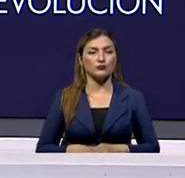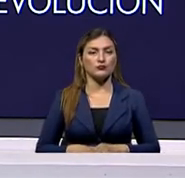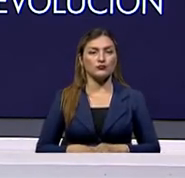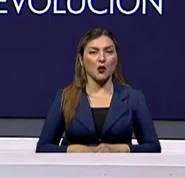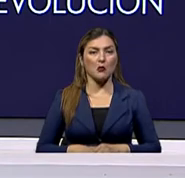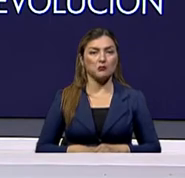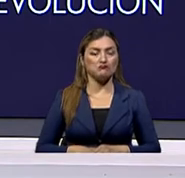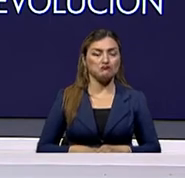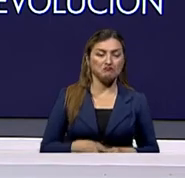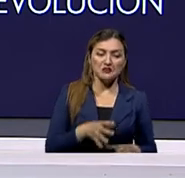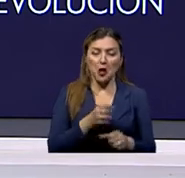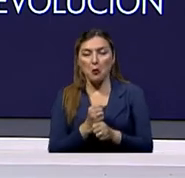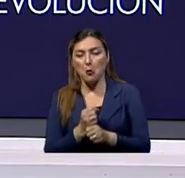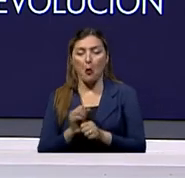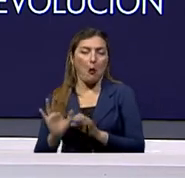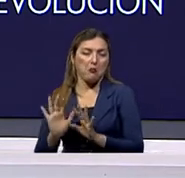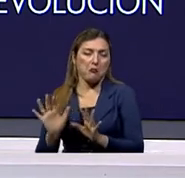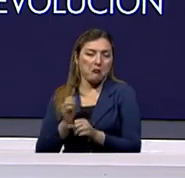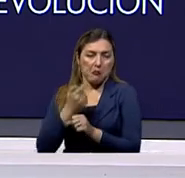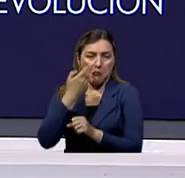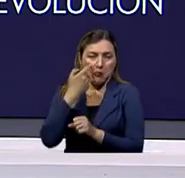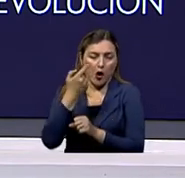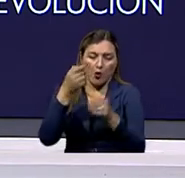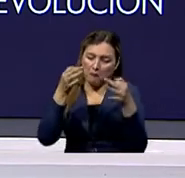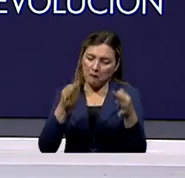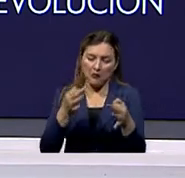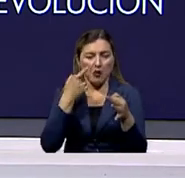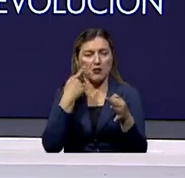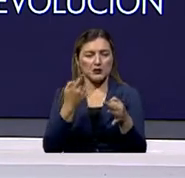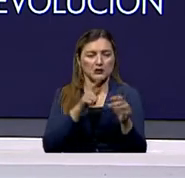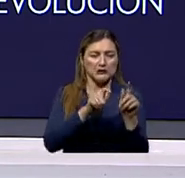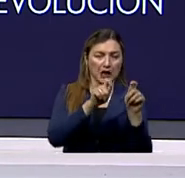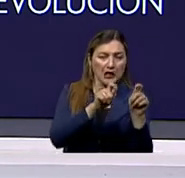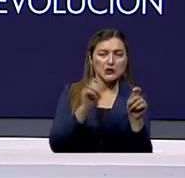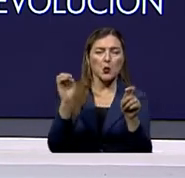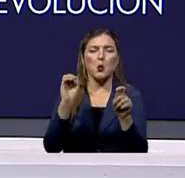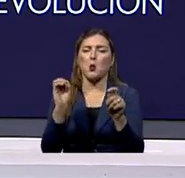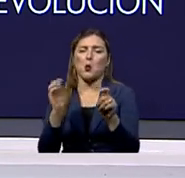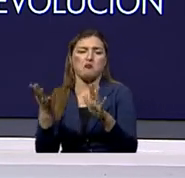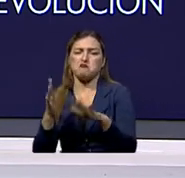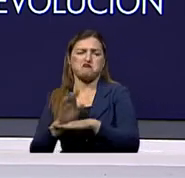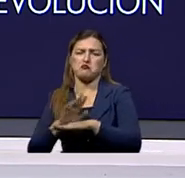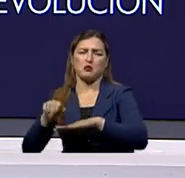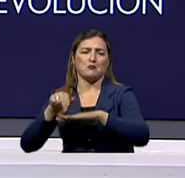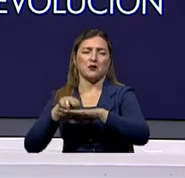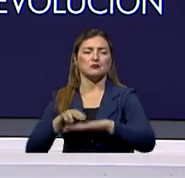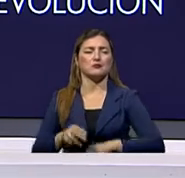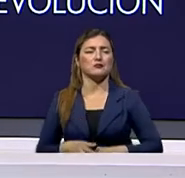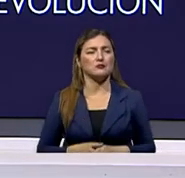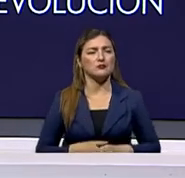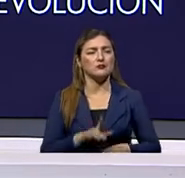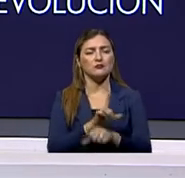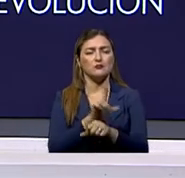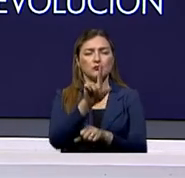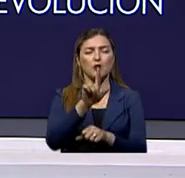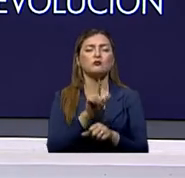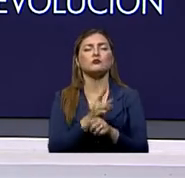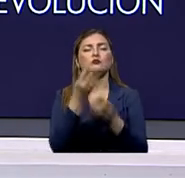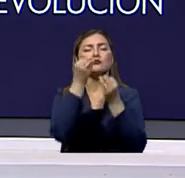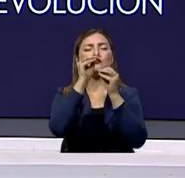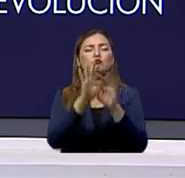confirmar el diagnóstico que en este caso nos preocuparía que fuera el melanoma. Nosotros como médicos les decimos de ustedes, apréndase el